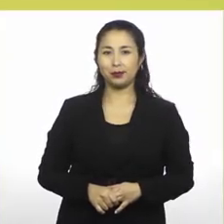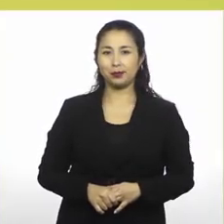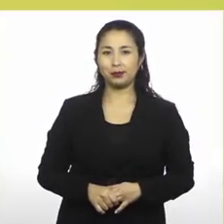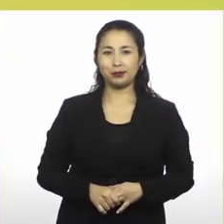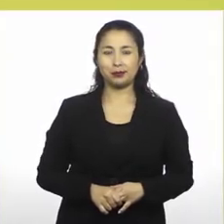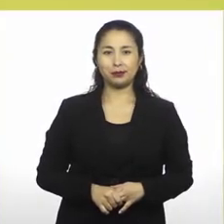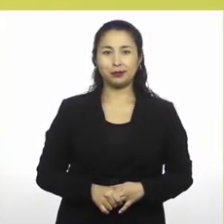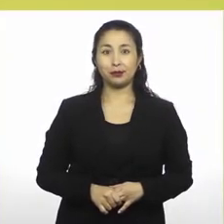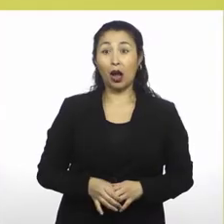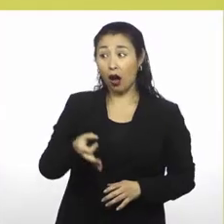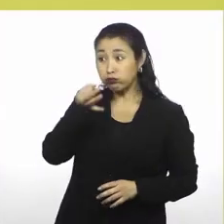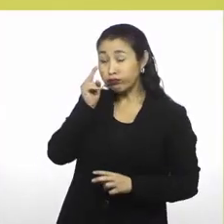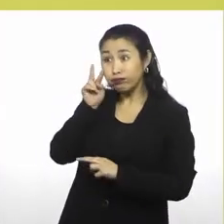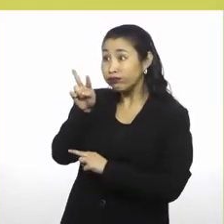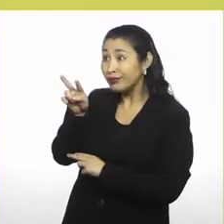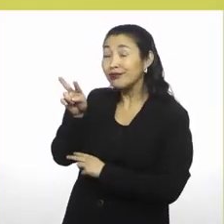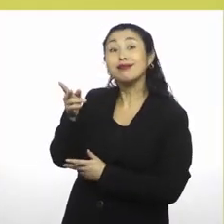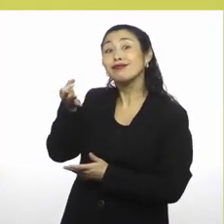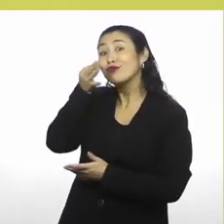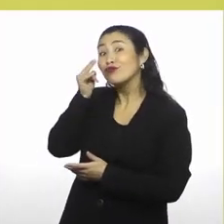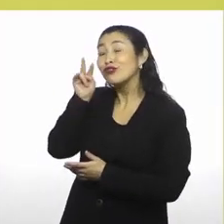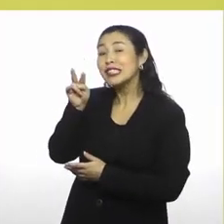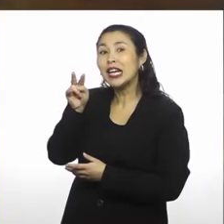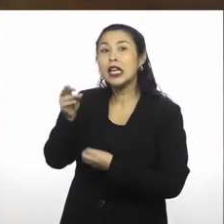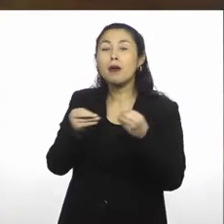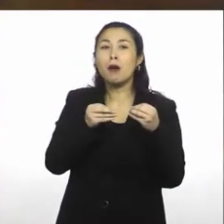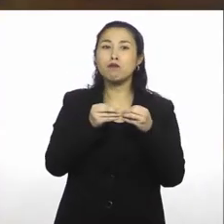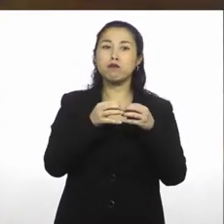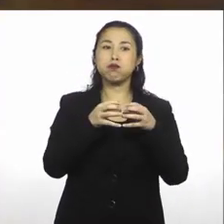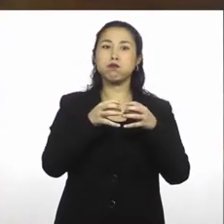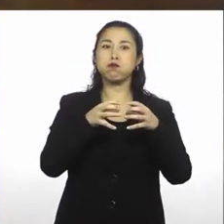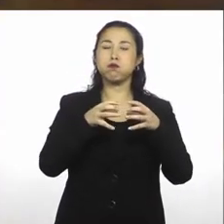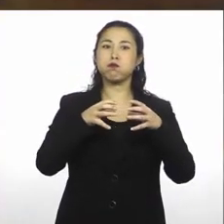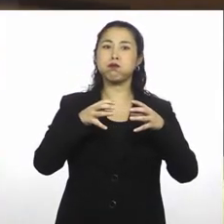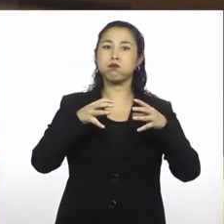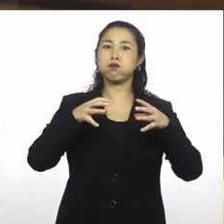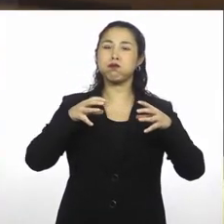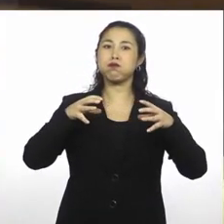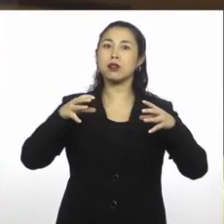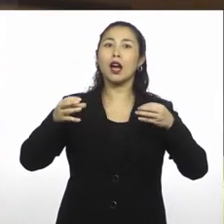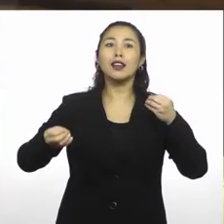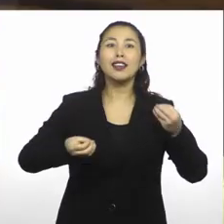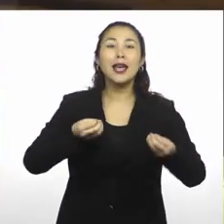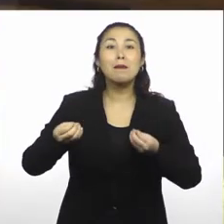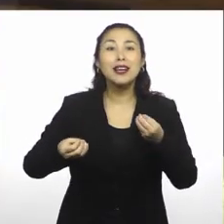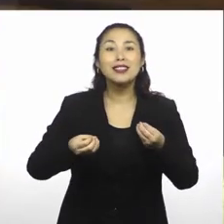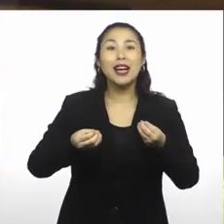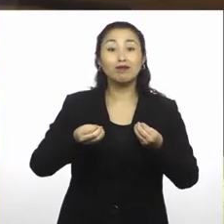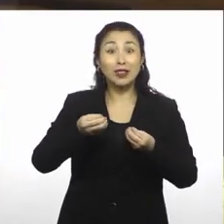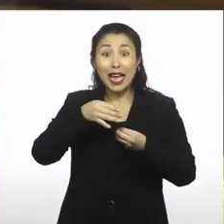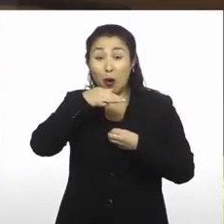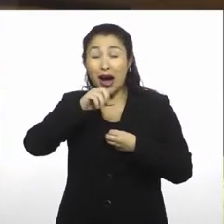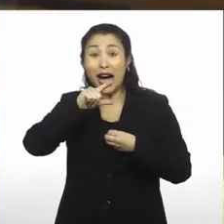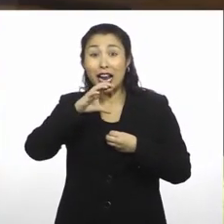Como pueden observar, se está inflando. ¿Qué está pasando? El alcohol absorbió